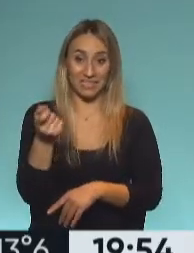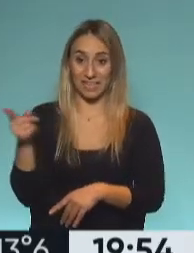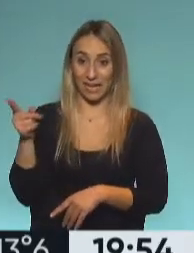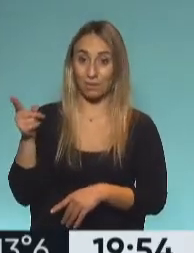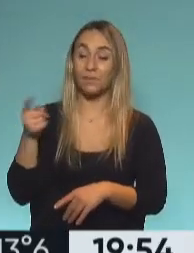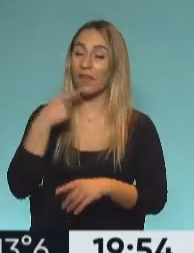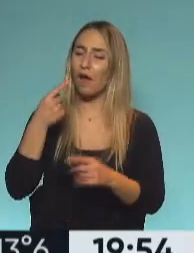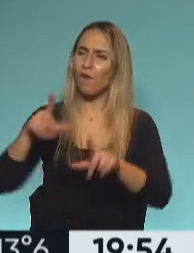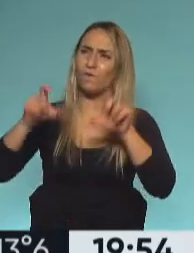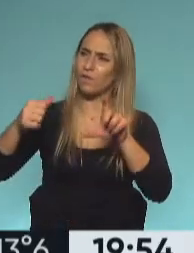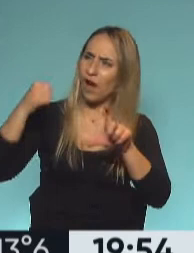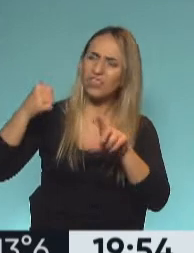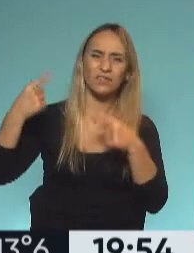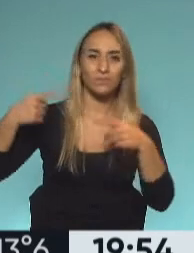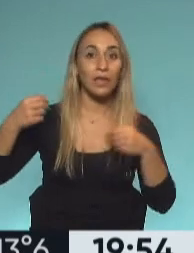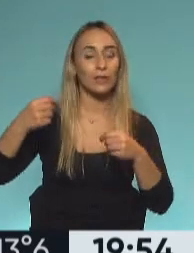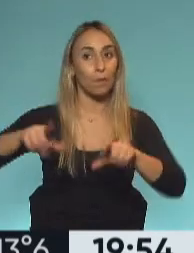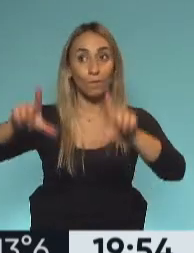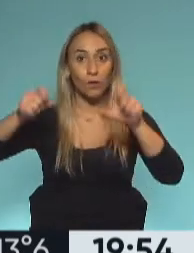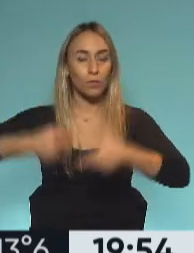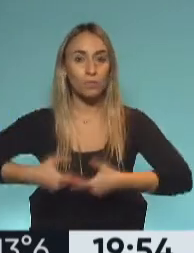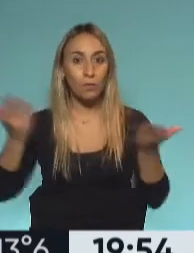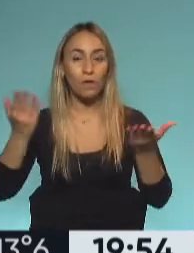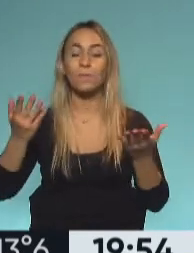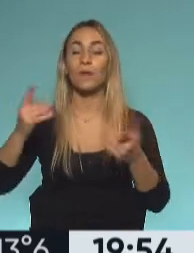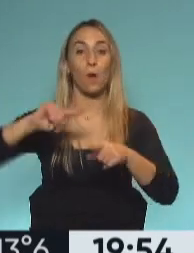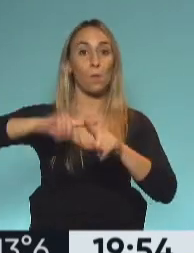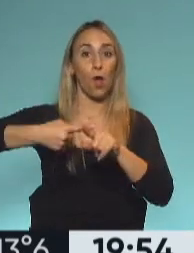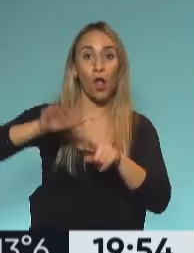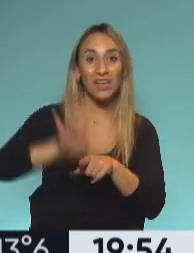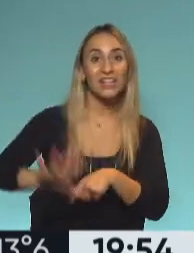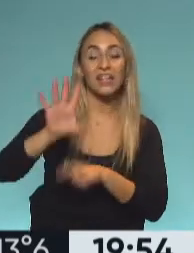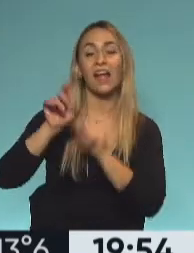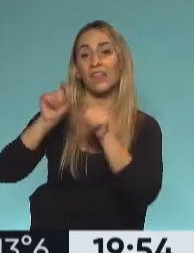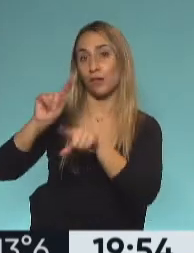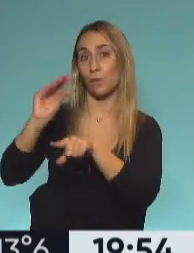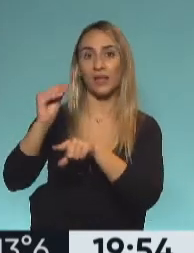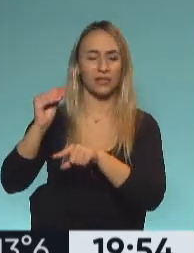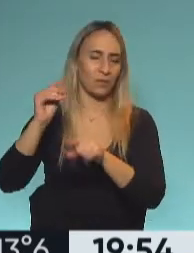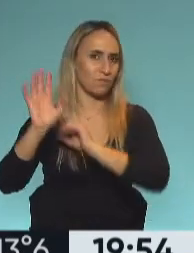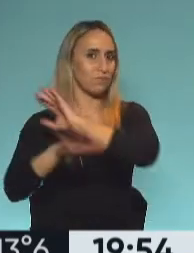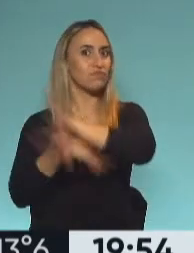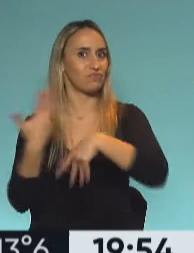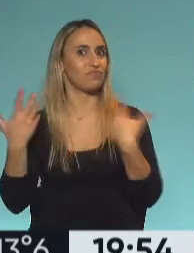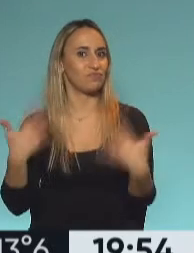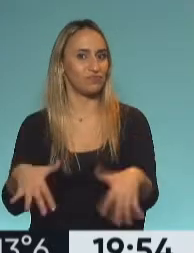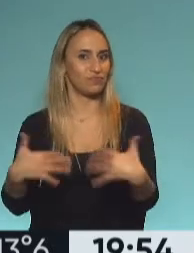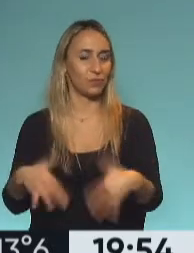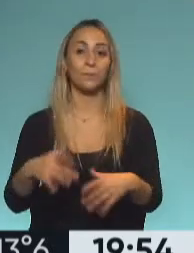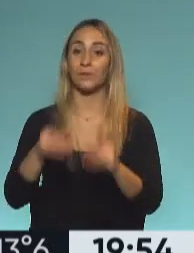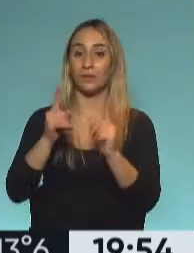que realmente generó mucho revuelo en el ámbito de la política brasileña, fue esta que publicó en el día de hoy el